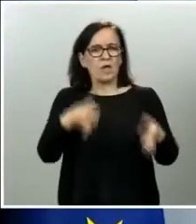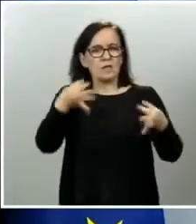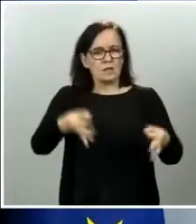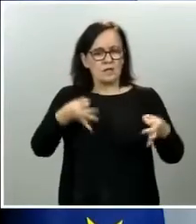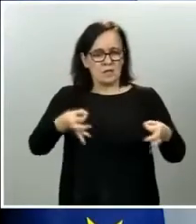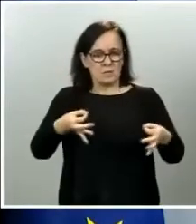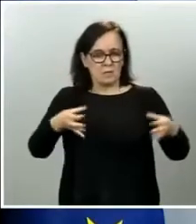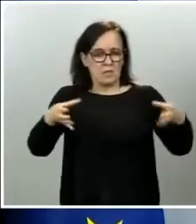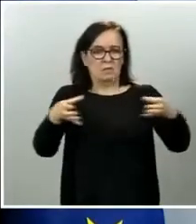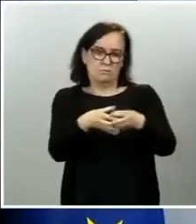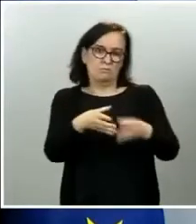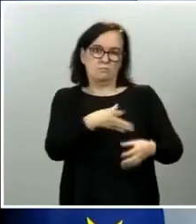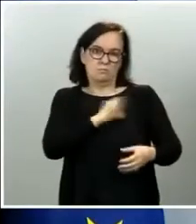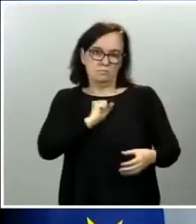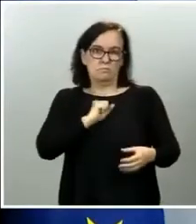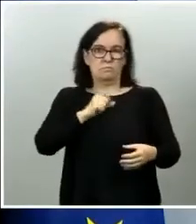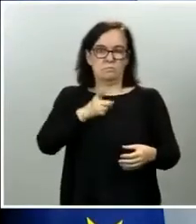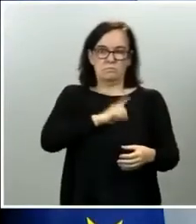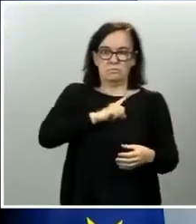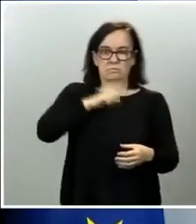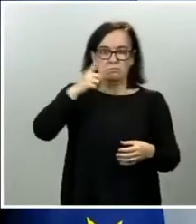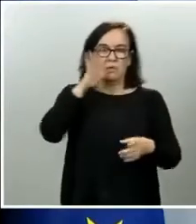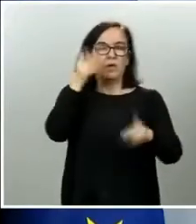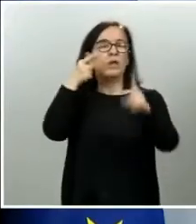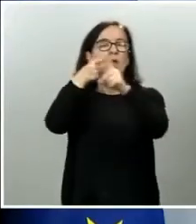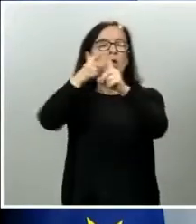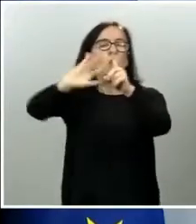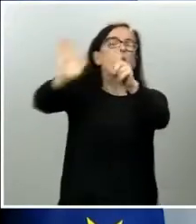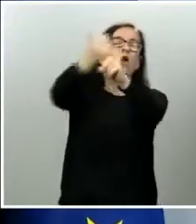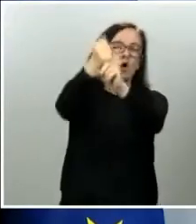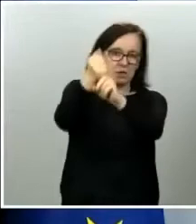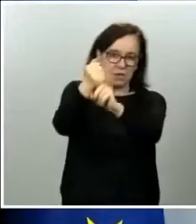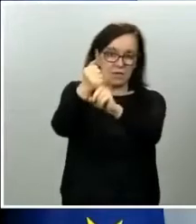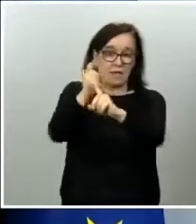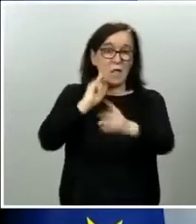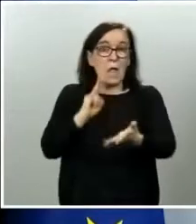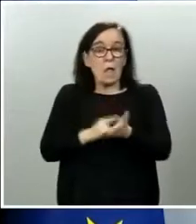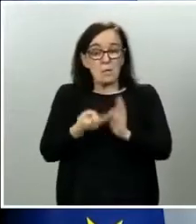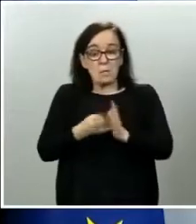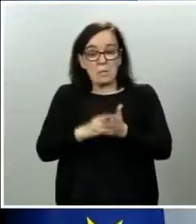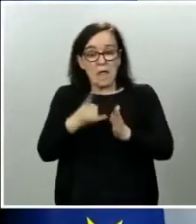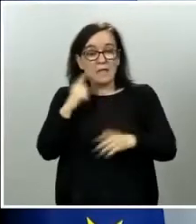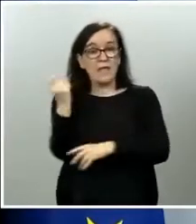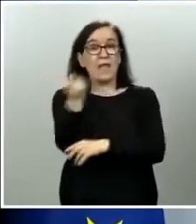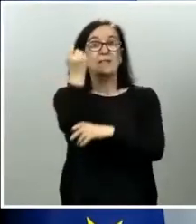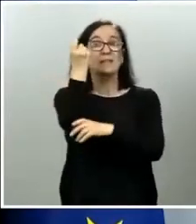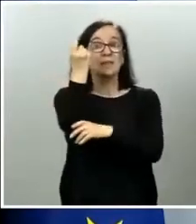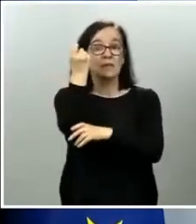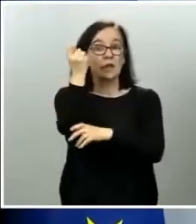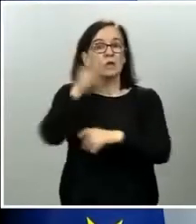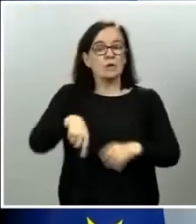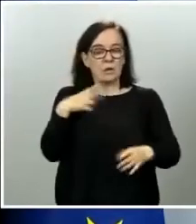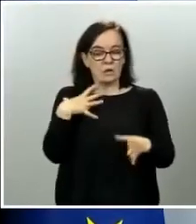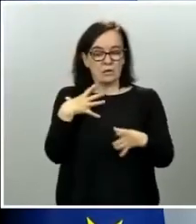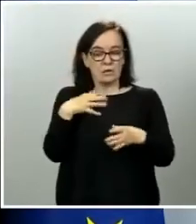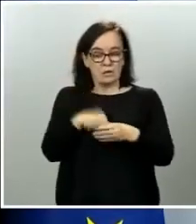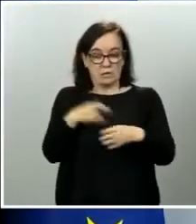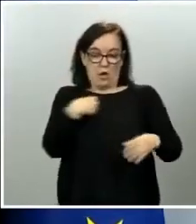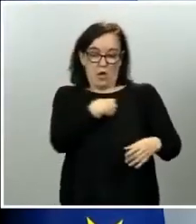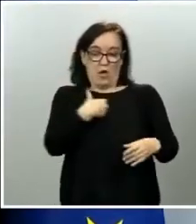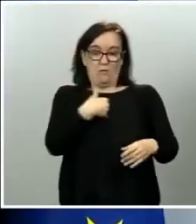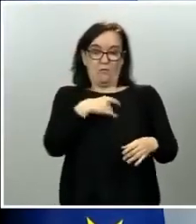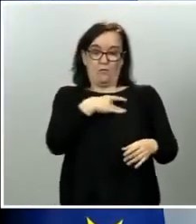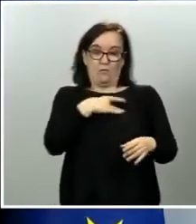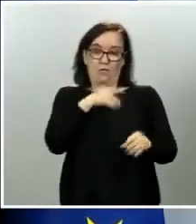cuerpos de alcanzar el objetivo y el objetivo es que ese plan tenga éxito y ellos dentro de las funciones que desarrollan